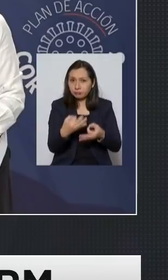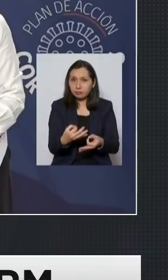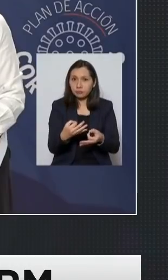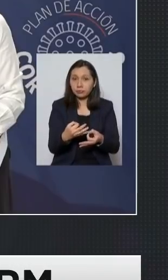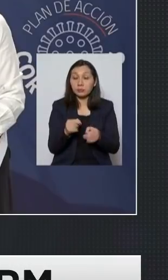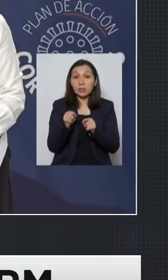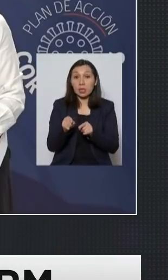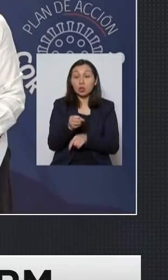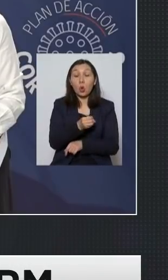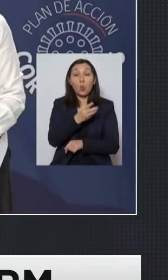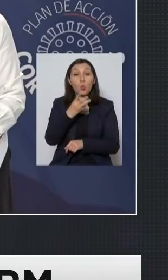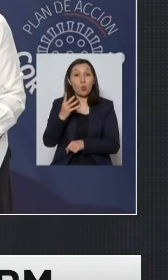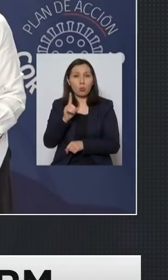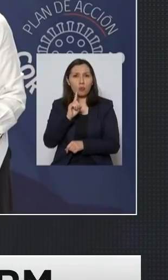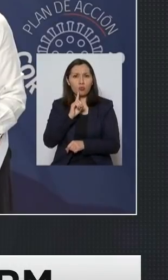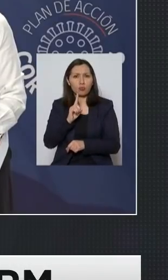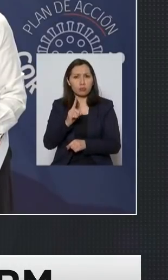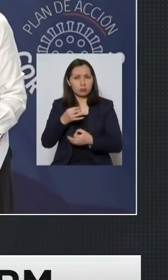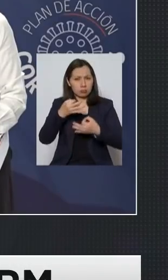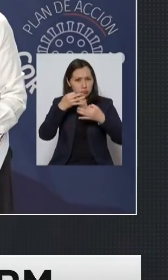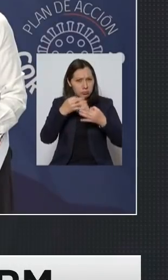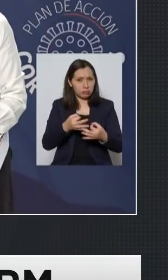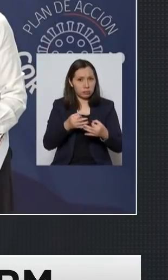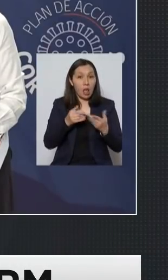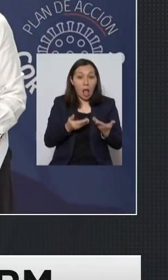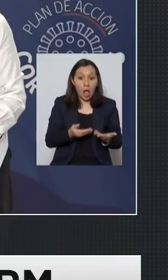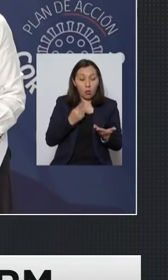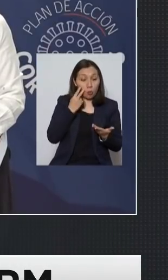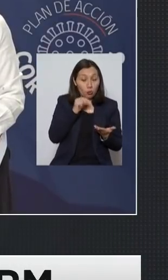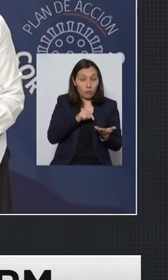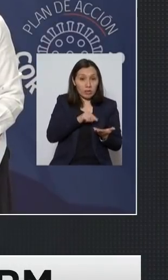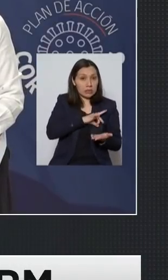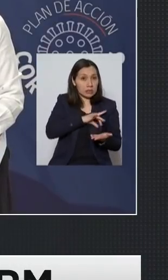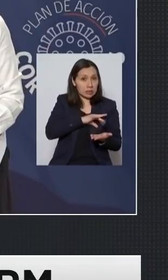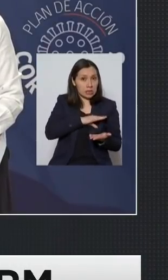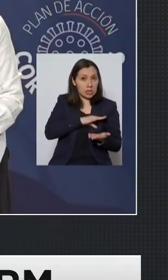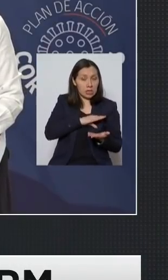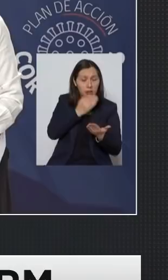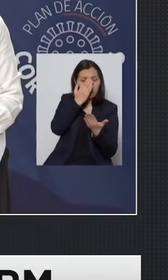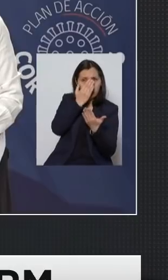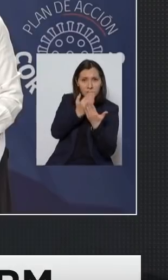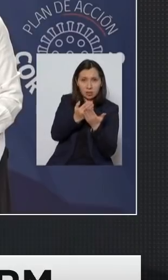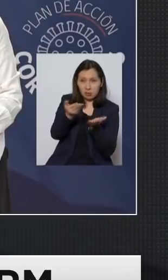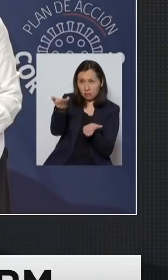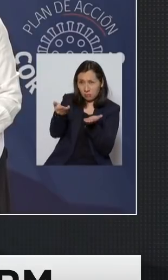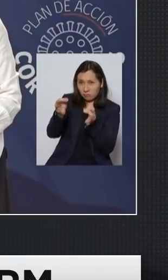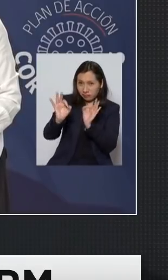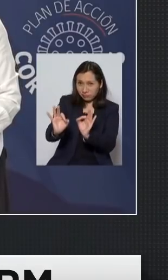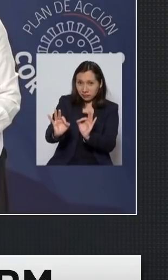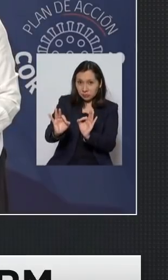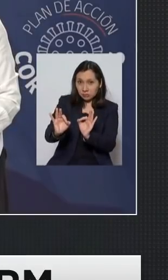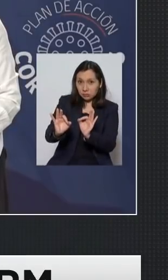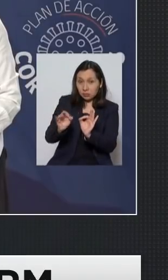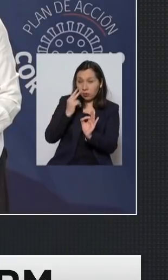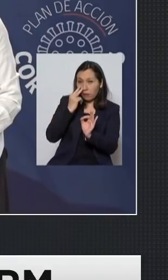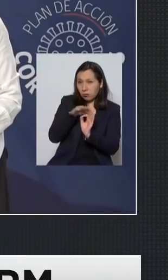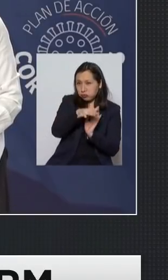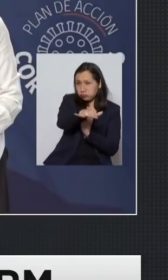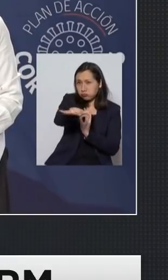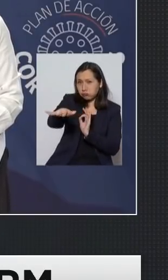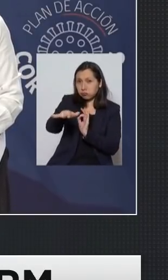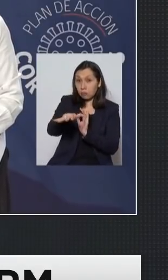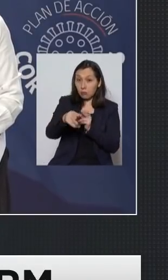estas cifras tienen asidero con el actual escenario que enfrenta nuestro país es un escenario que se ve